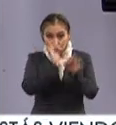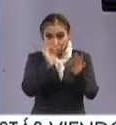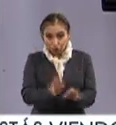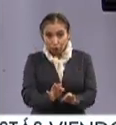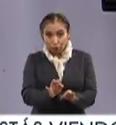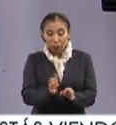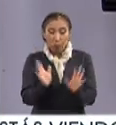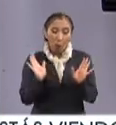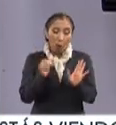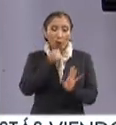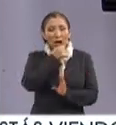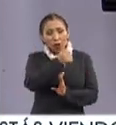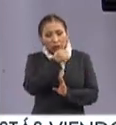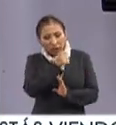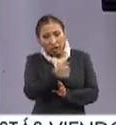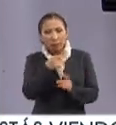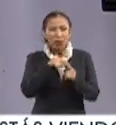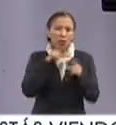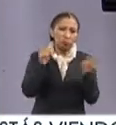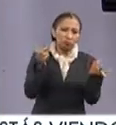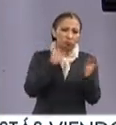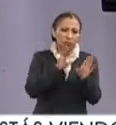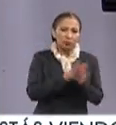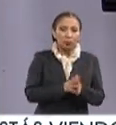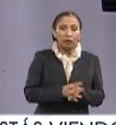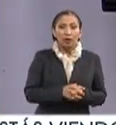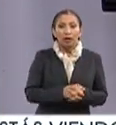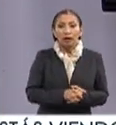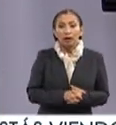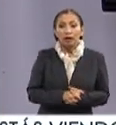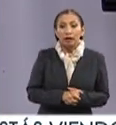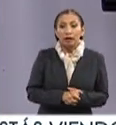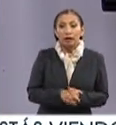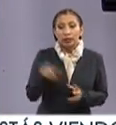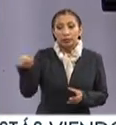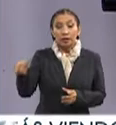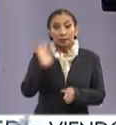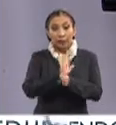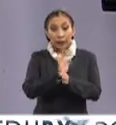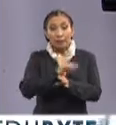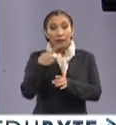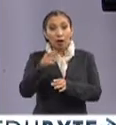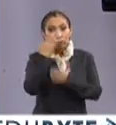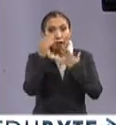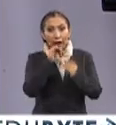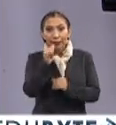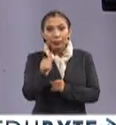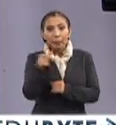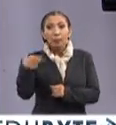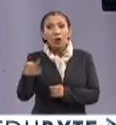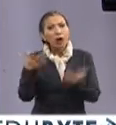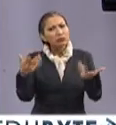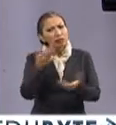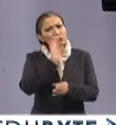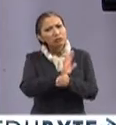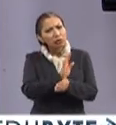¿no? O como en el periodismo y como en muchas, quiero suponer, ¿no? Y se dedican al cine y lo hacen de manera